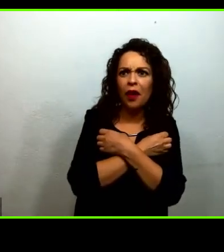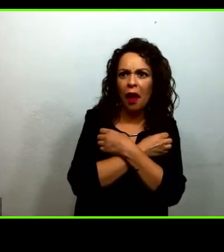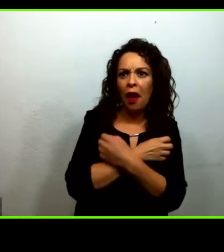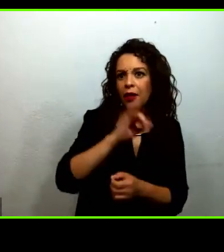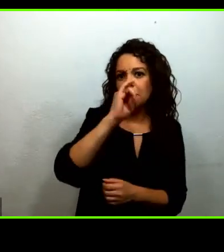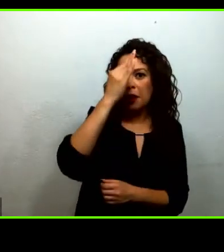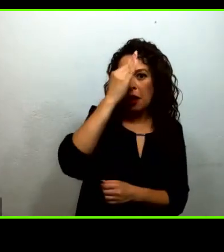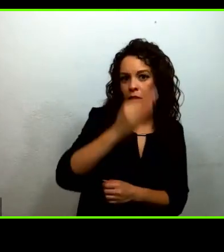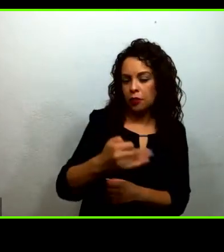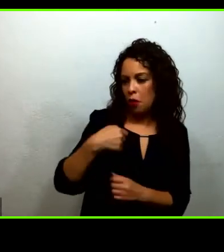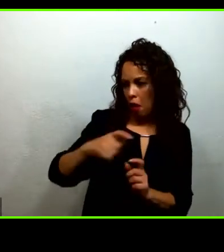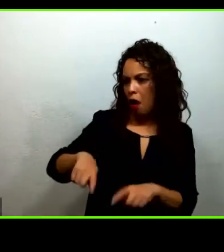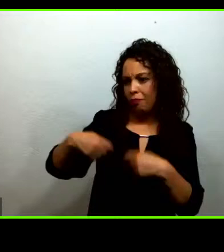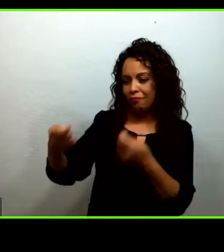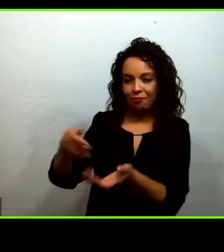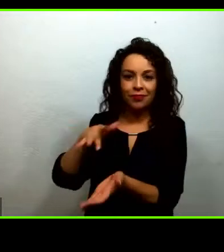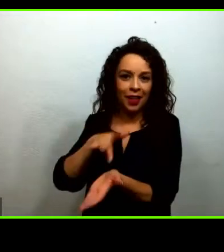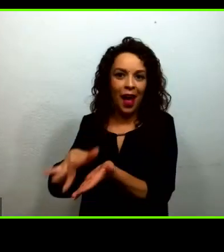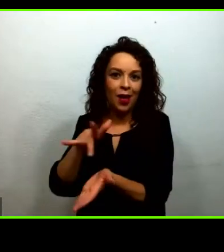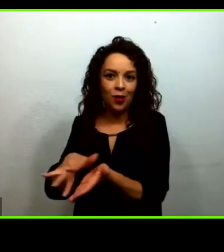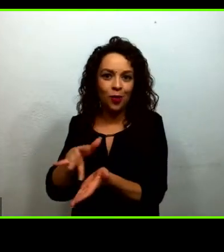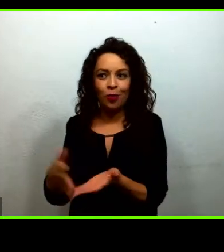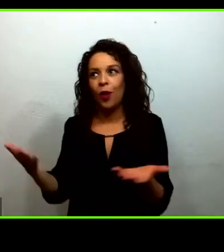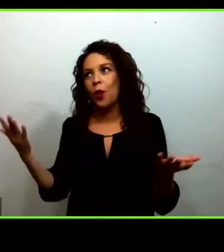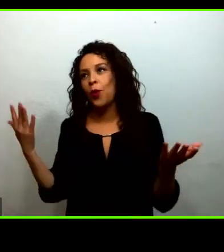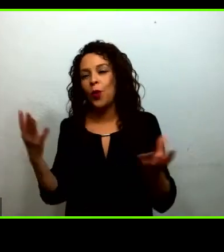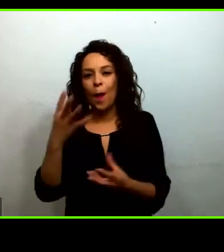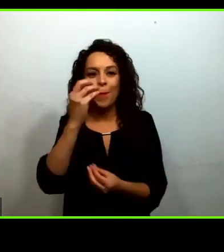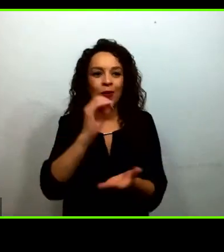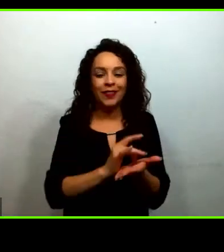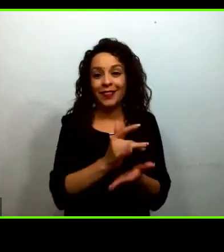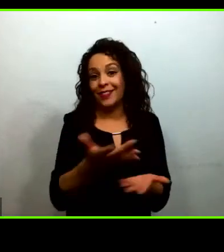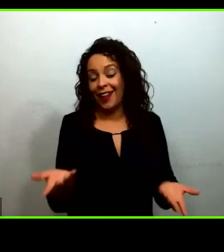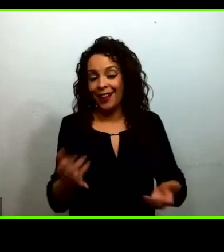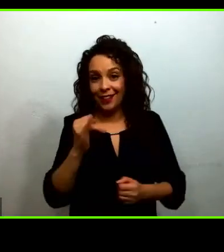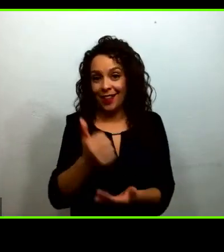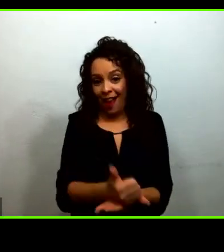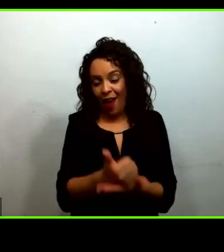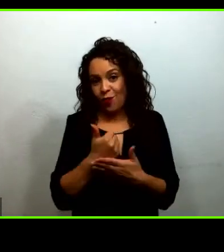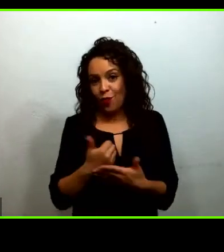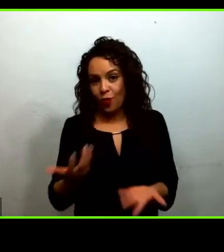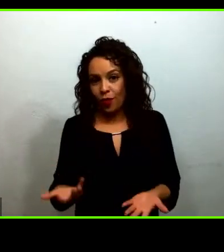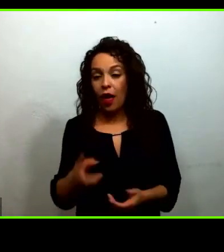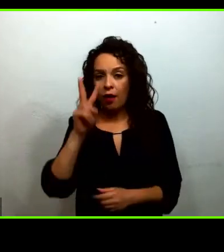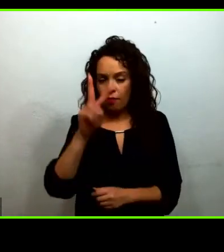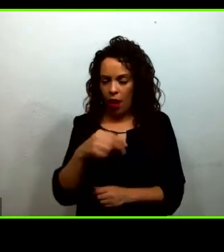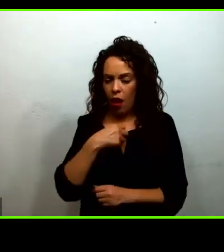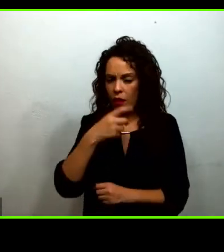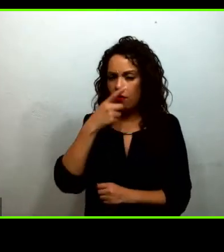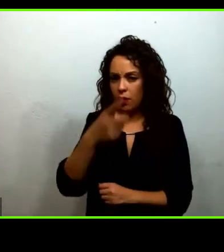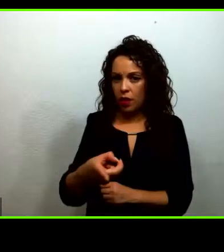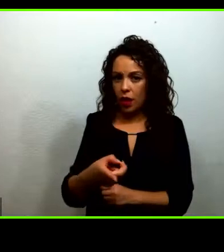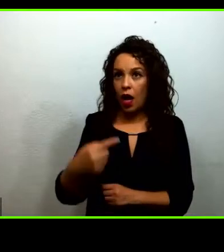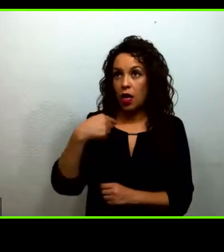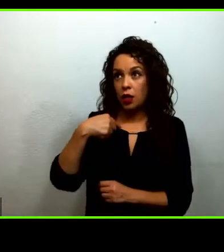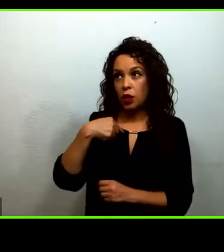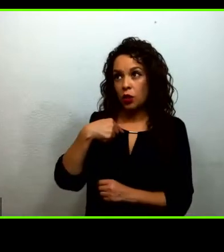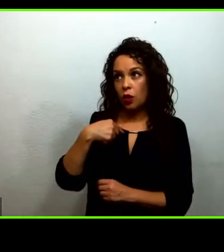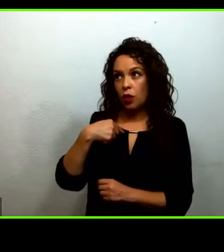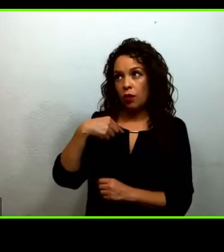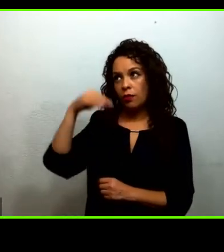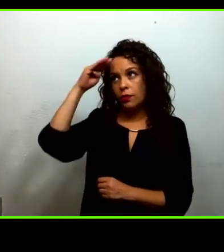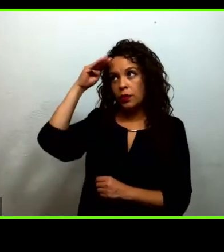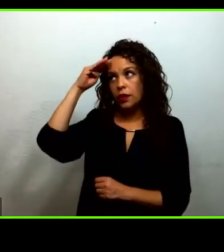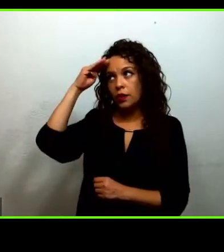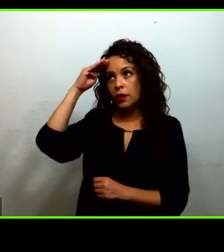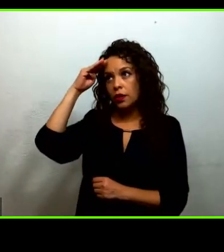hemos de confesar que al principio nuestra expectativa era mucho